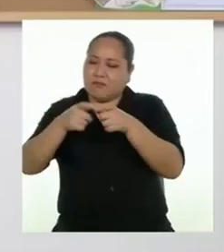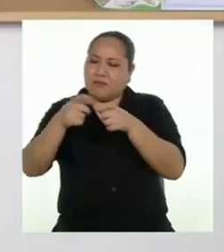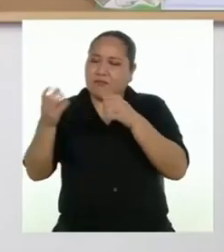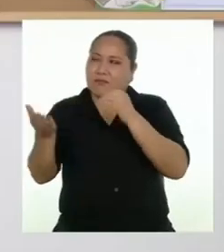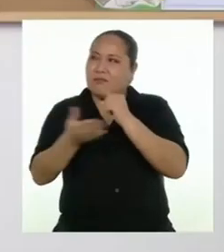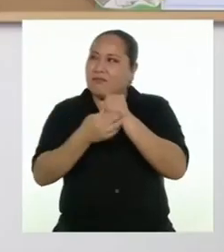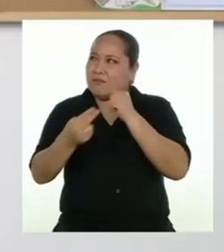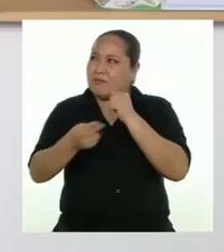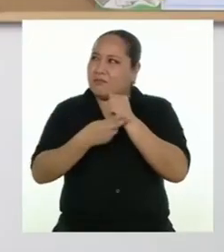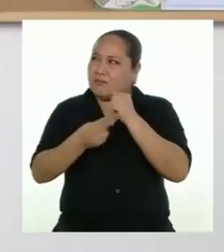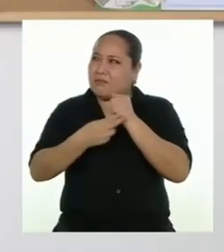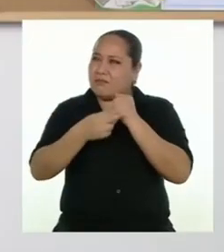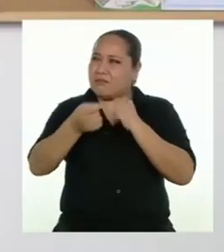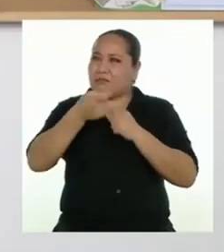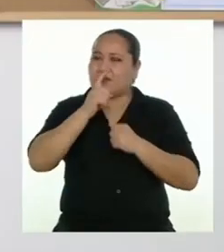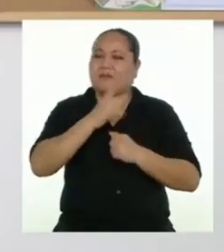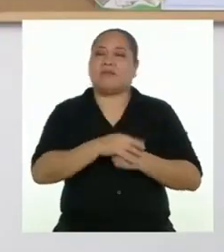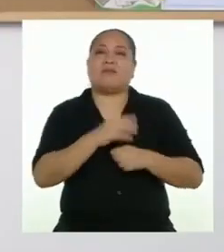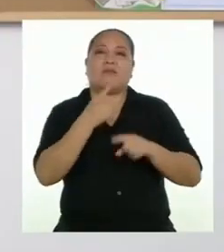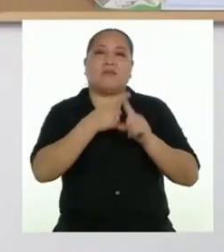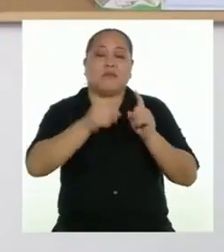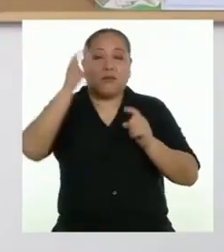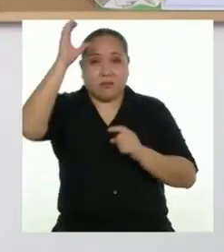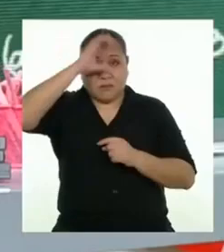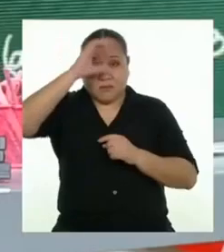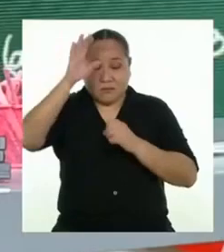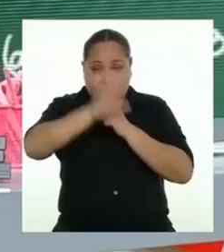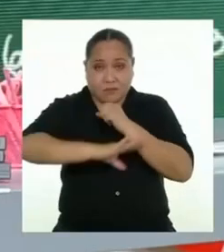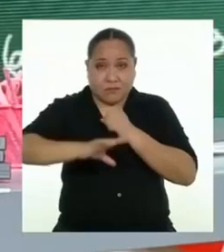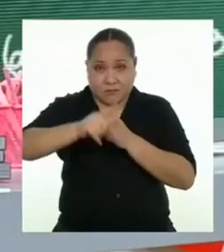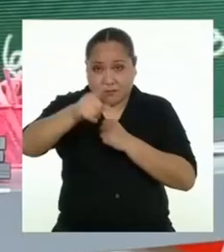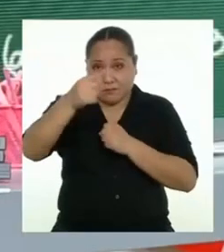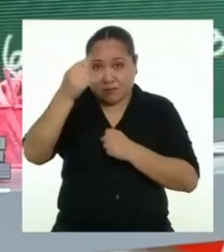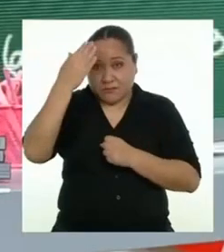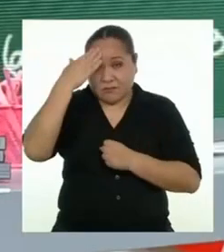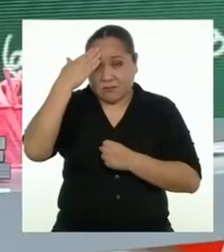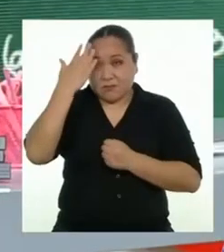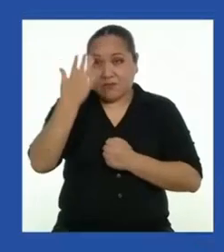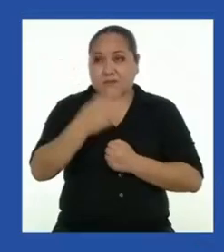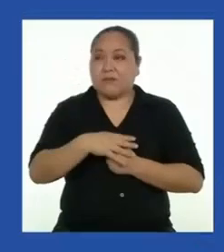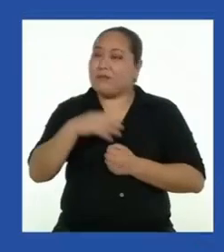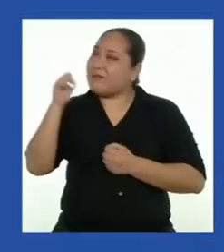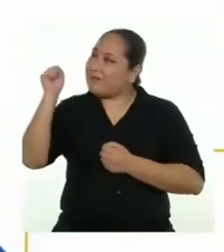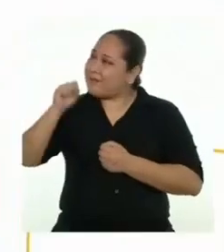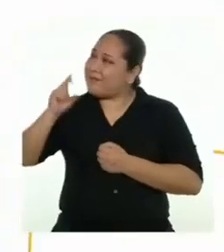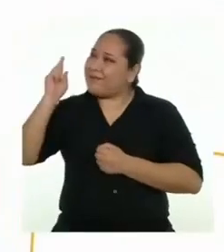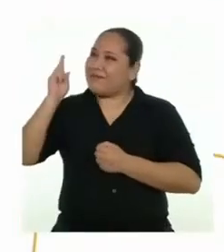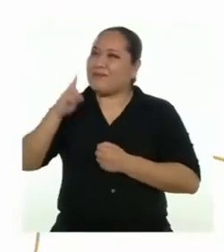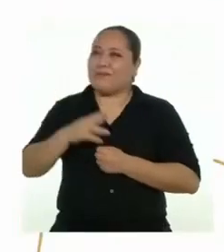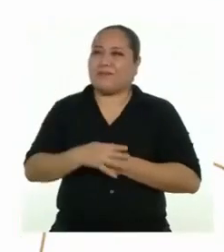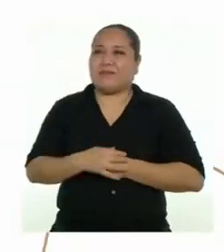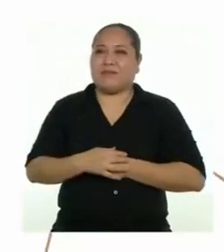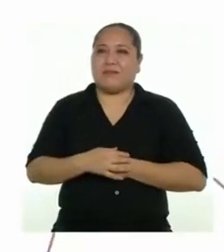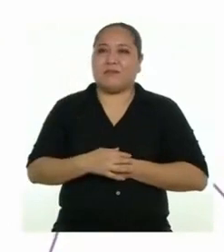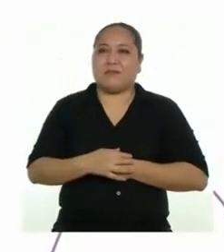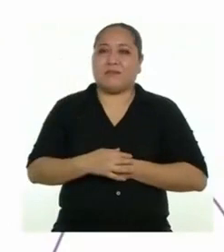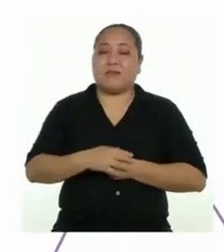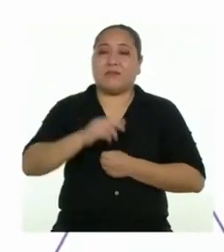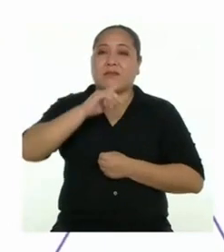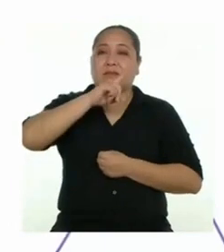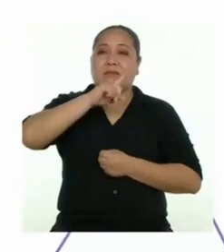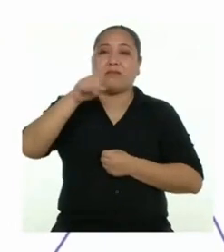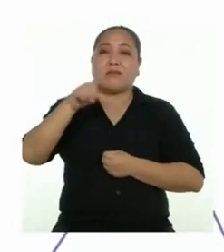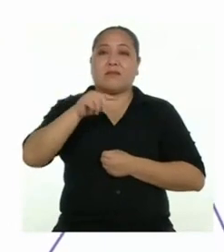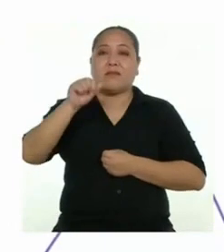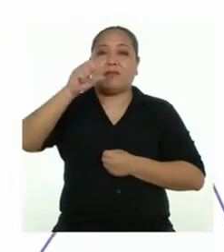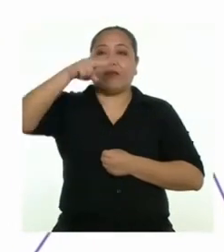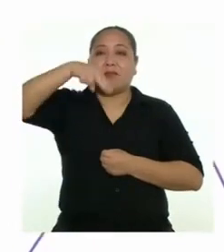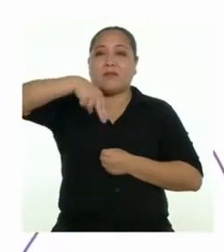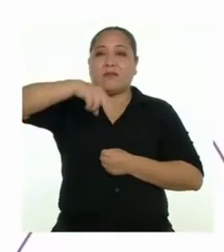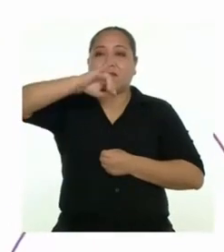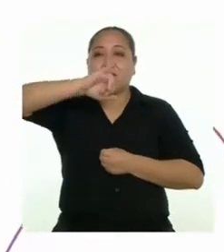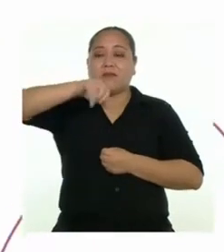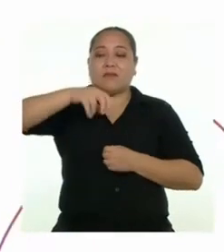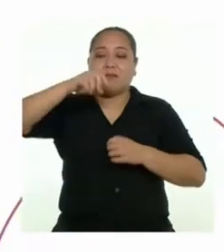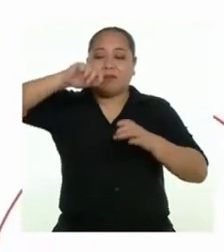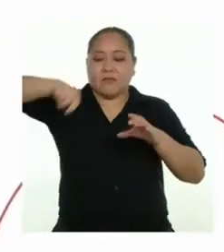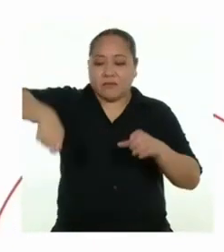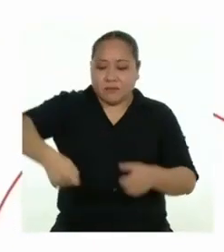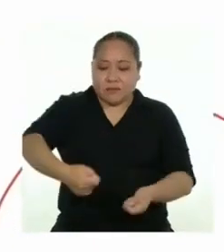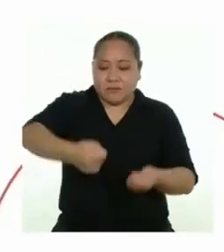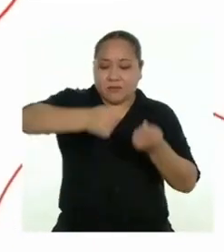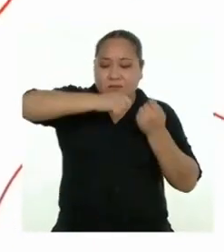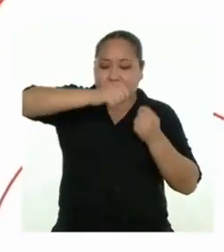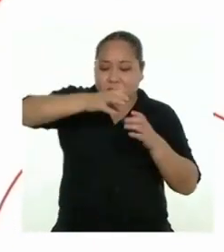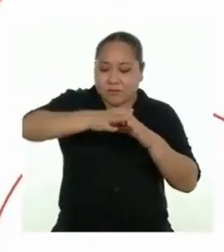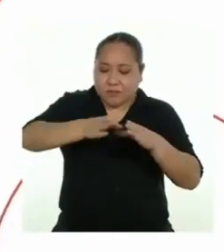Bueno, pero el concepto básico lo tienes, ¿no? ¡Obvio, profesora! Las zanjas son excavaciones que se